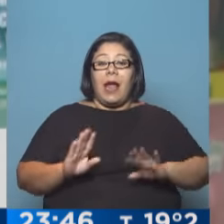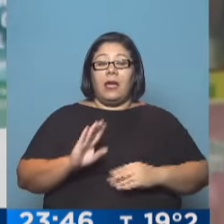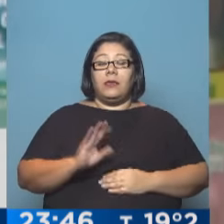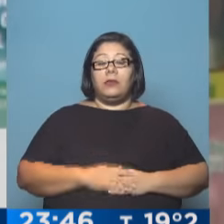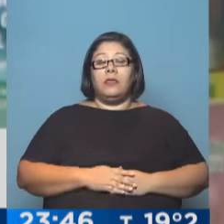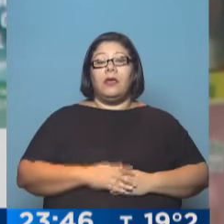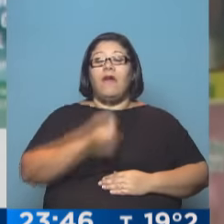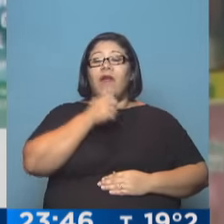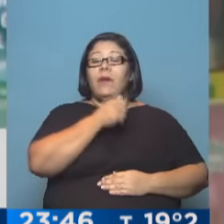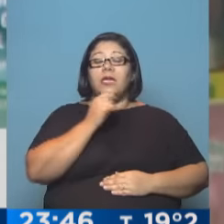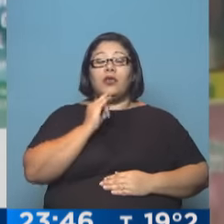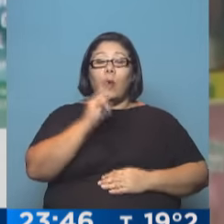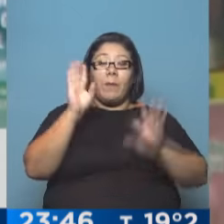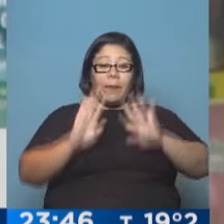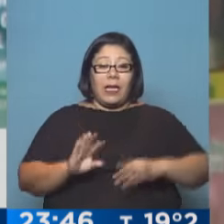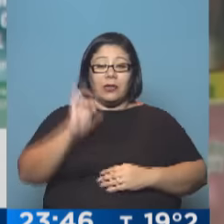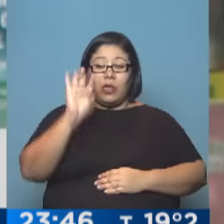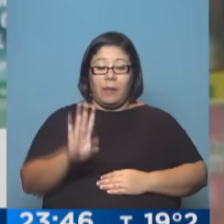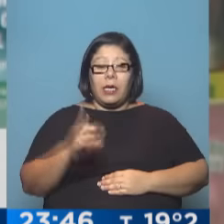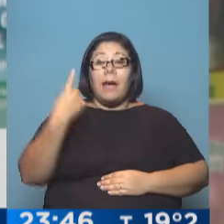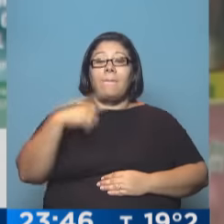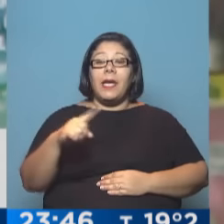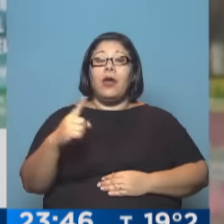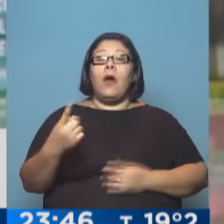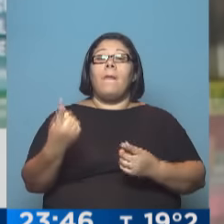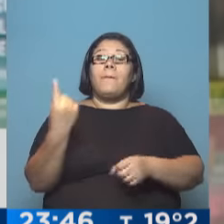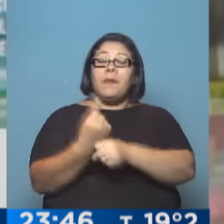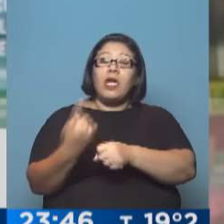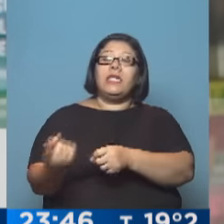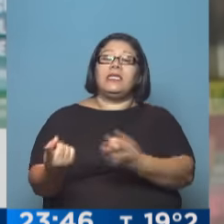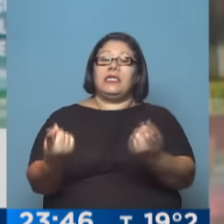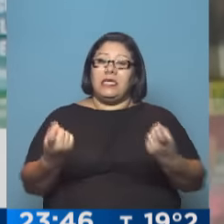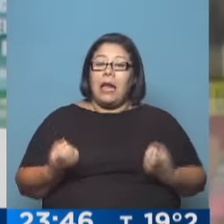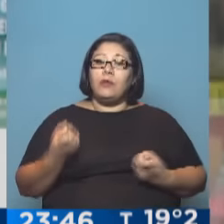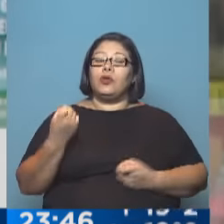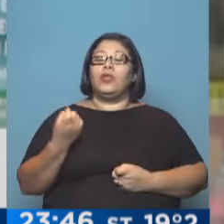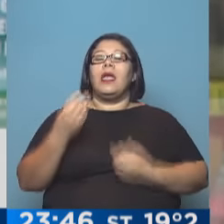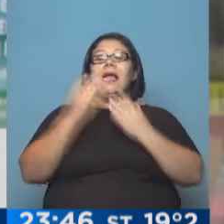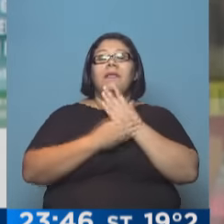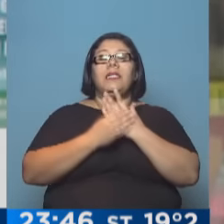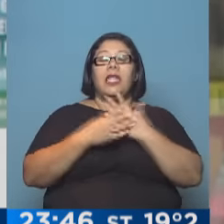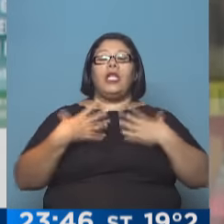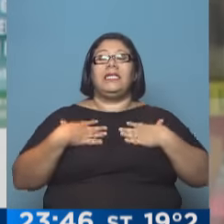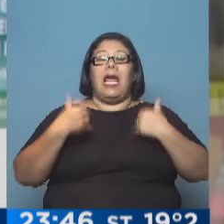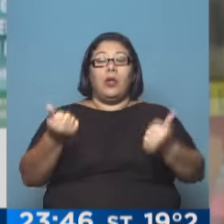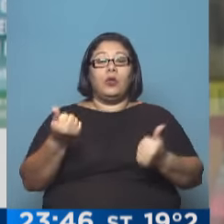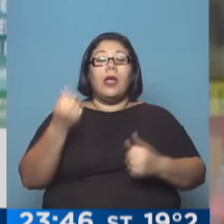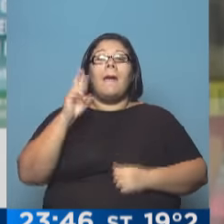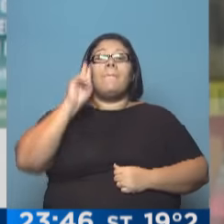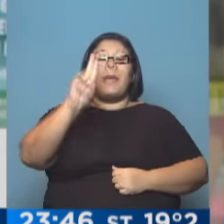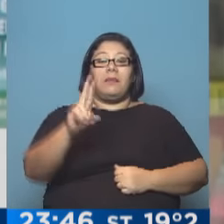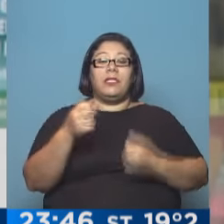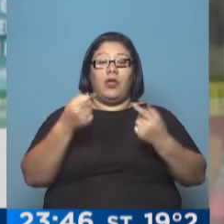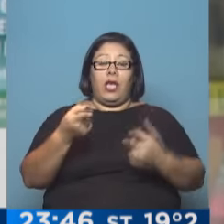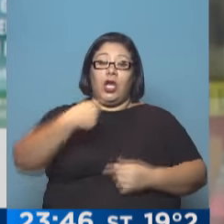farmacias, para lo cual necesitamos una autorización previa al Ministerio de Salud de la Nación, que es lo que venimos solicitando en